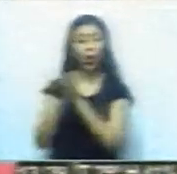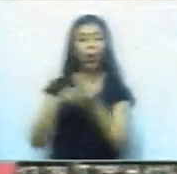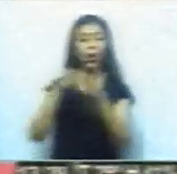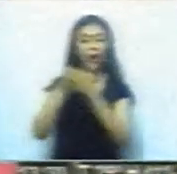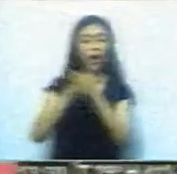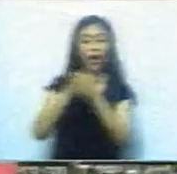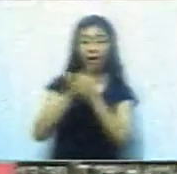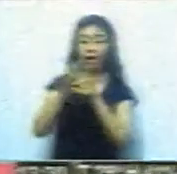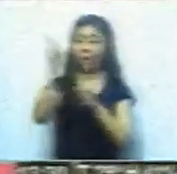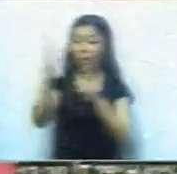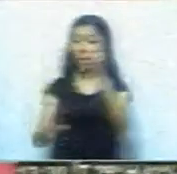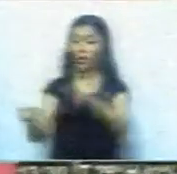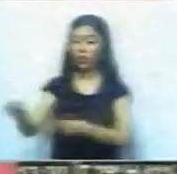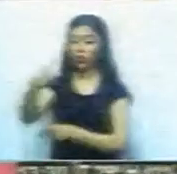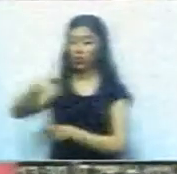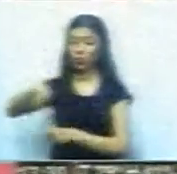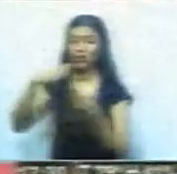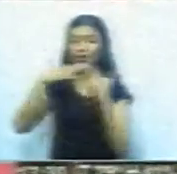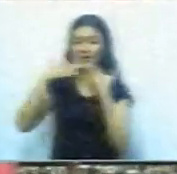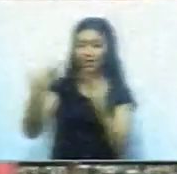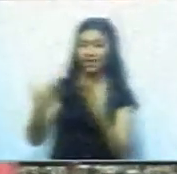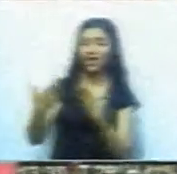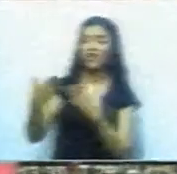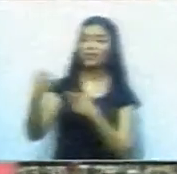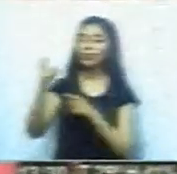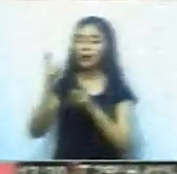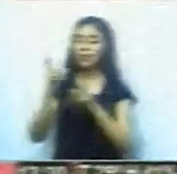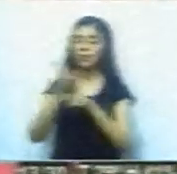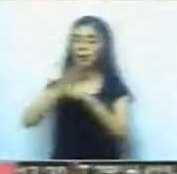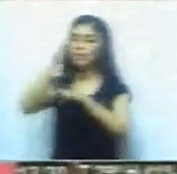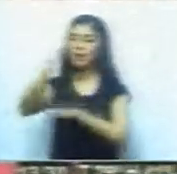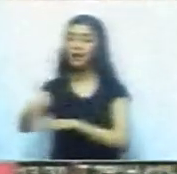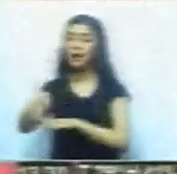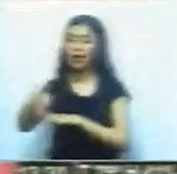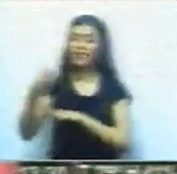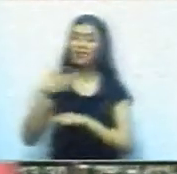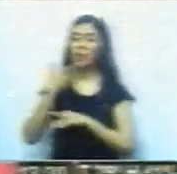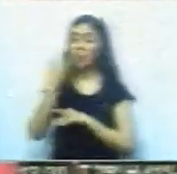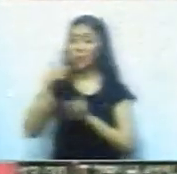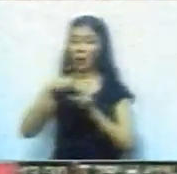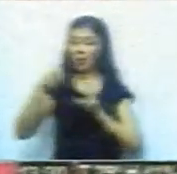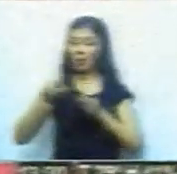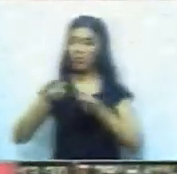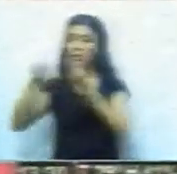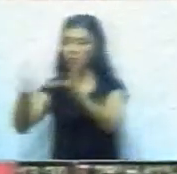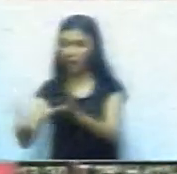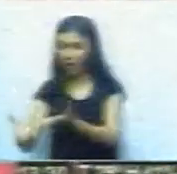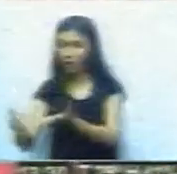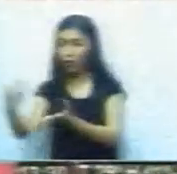porque en cada lugar, en cada rinconcito que vamos, nos piden nuestro voto, inclusive fueron a buscar el voto hasta el comité de nosotros, así que eso queremos agradecer.